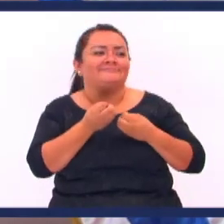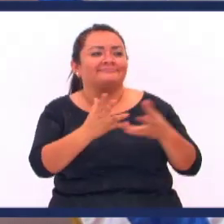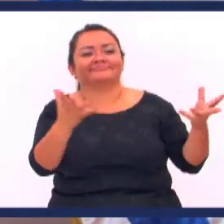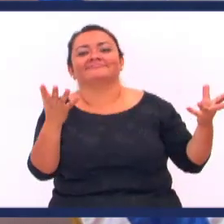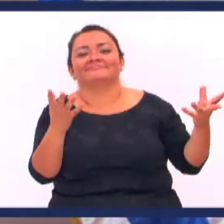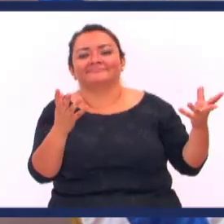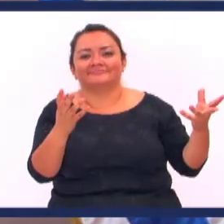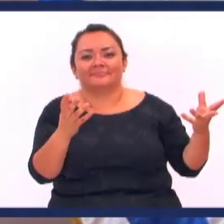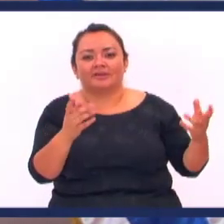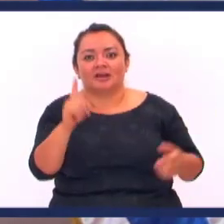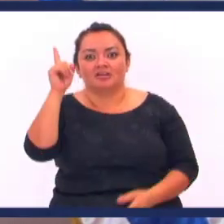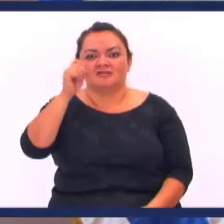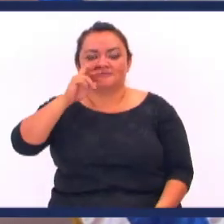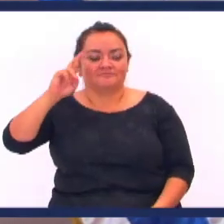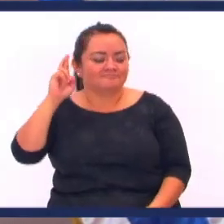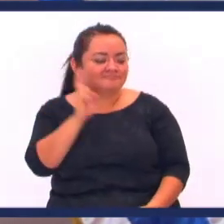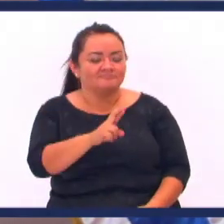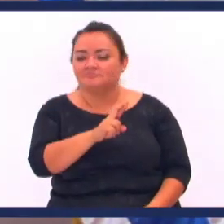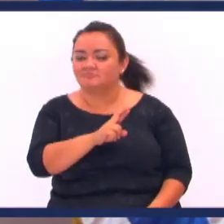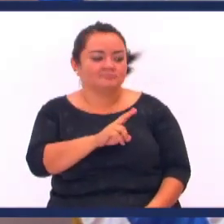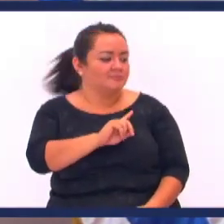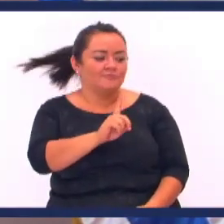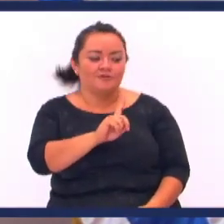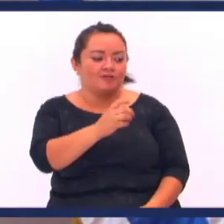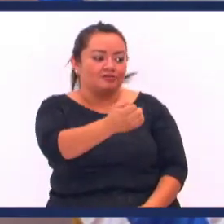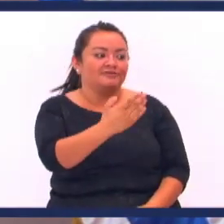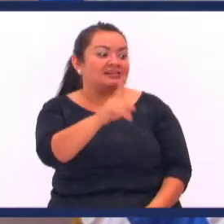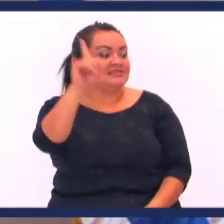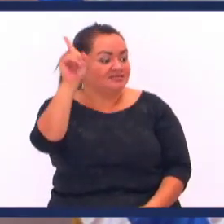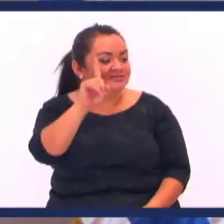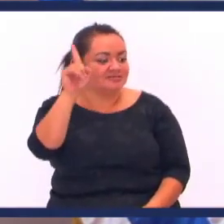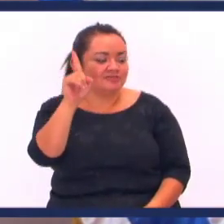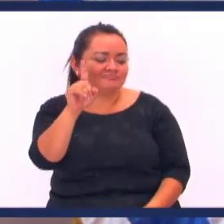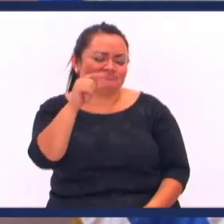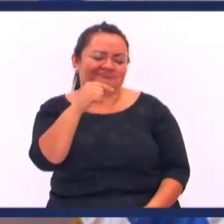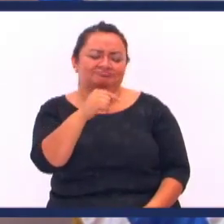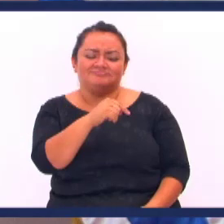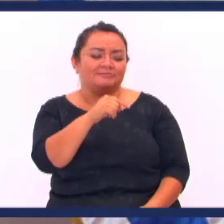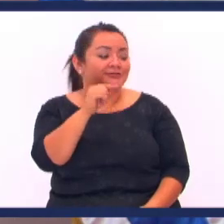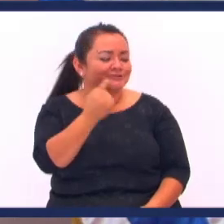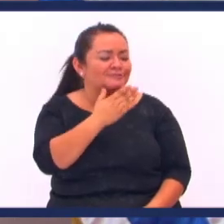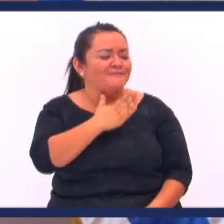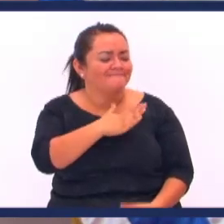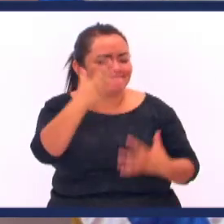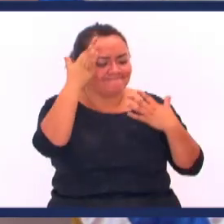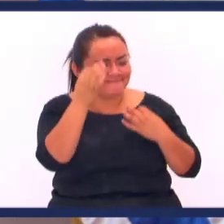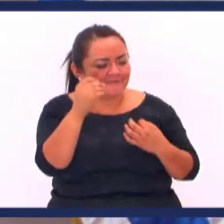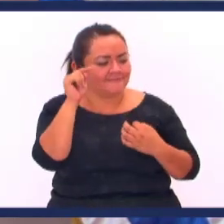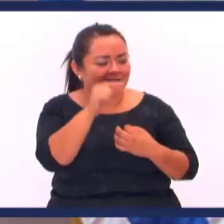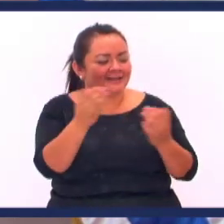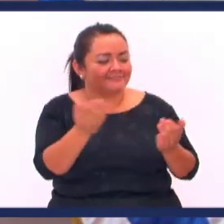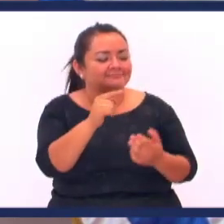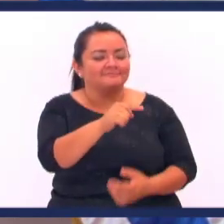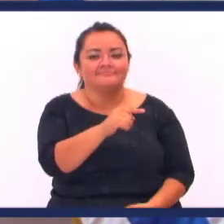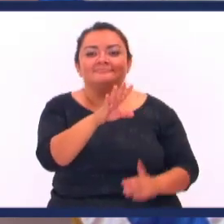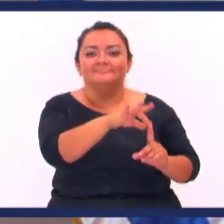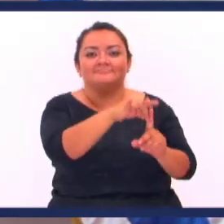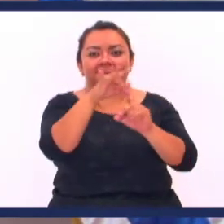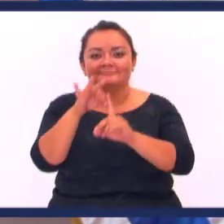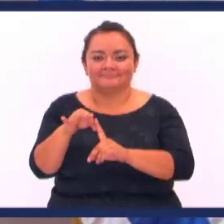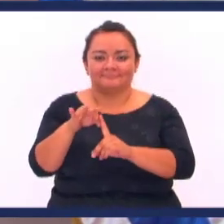el pan Y les contestó durísimo Y le dijo No todo el que me dice Señor, señor Sino el que hace La voluntad de mi padre Que esté en los cielos